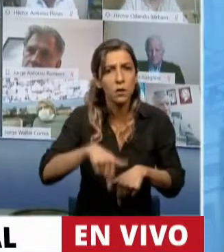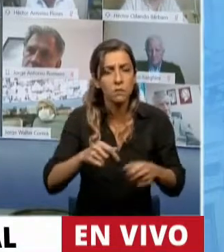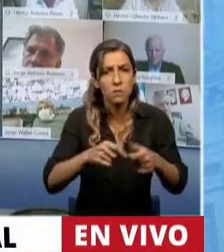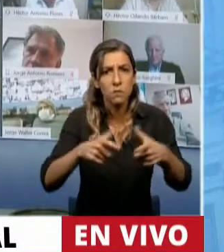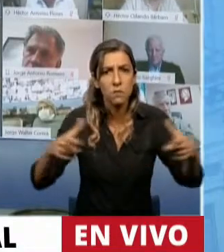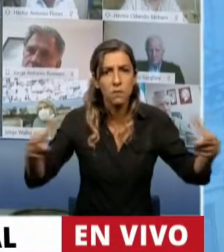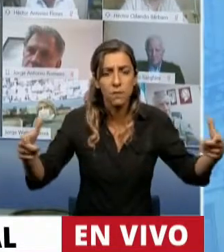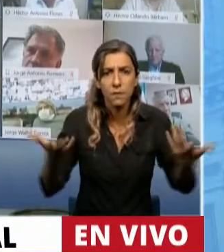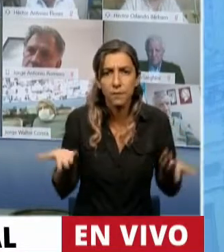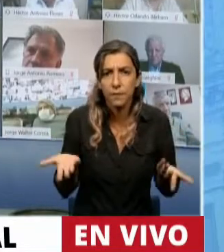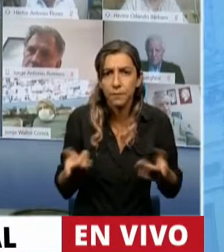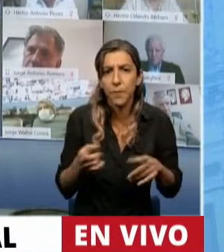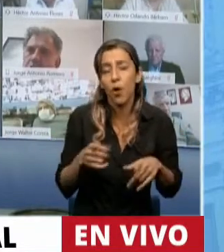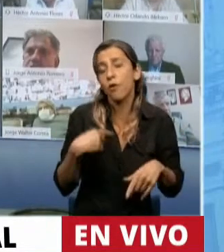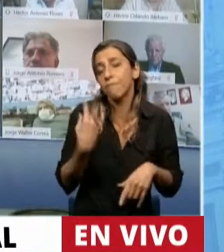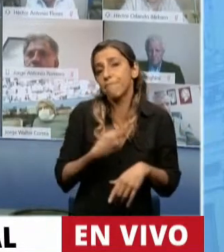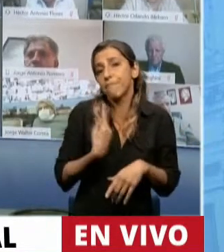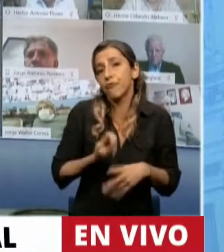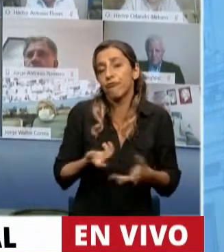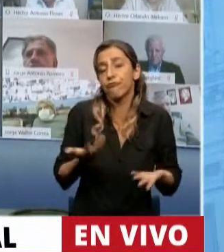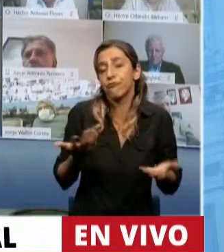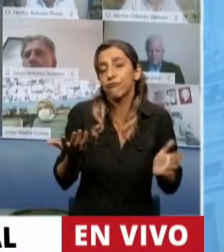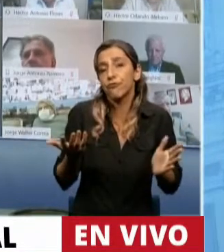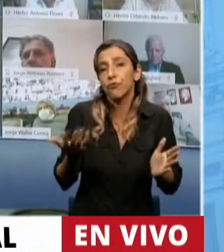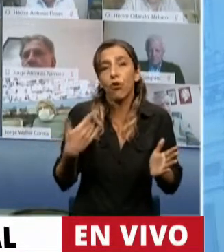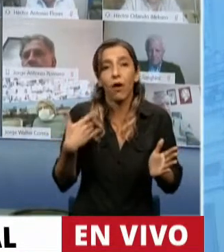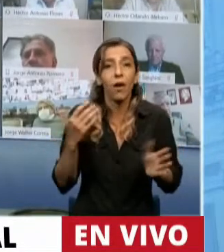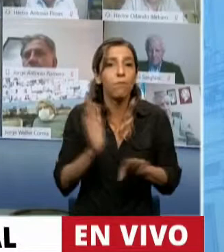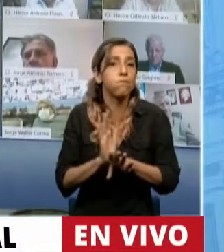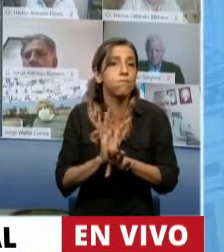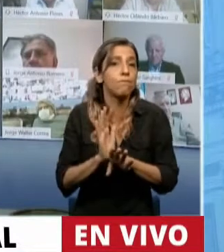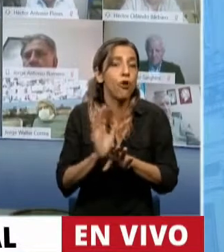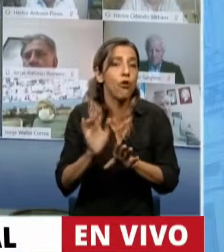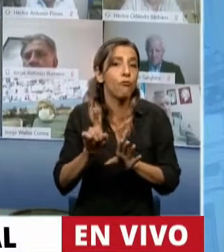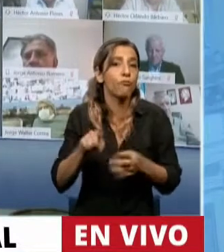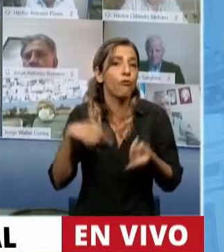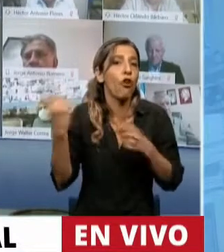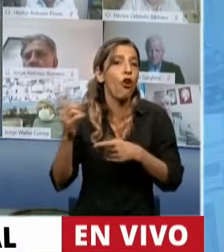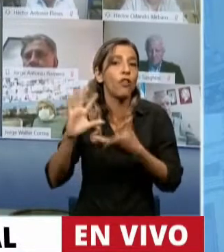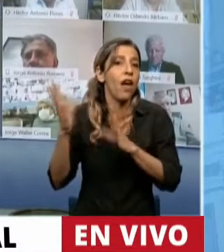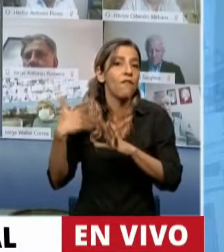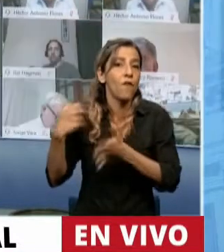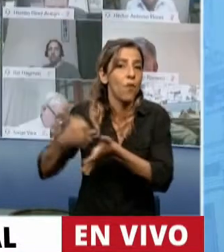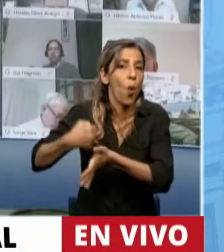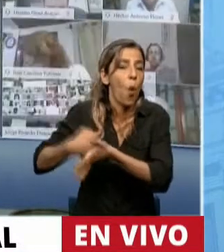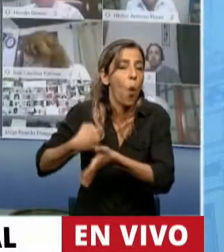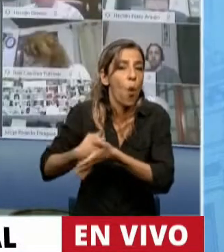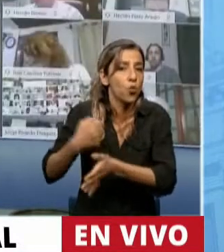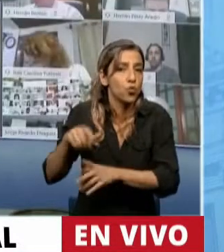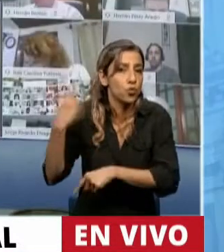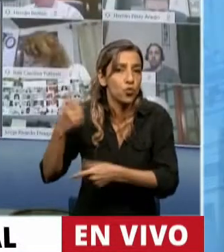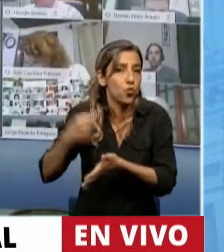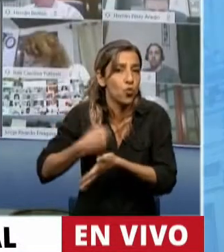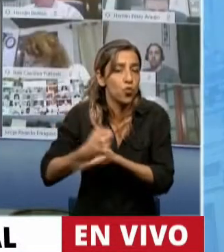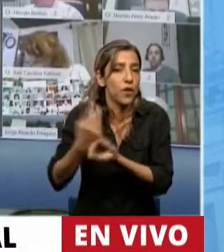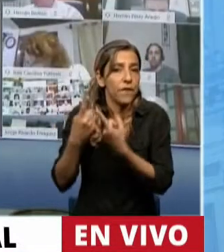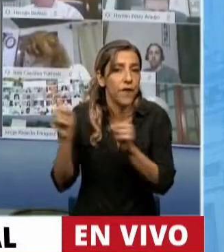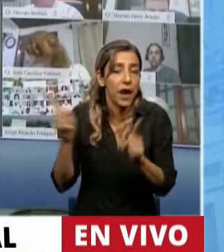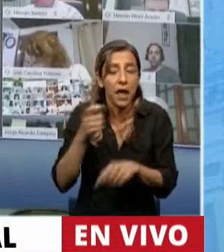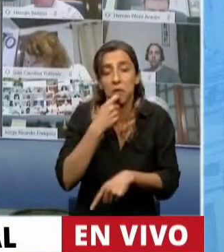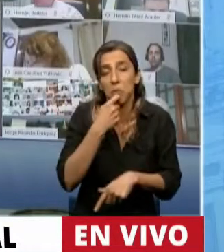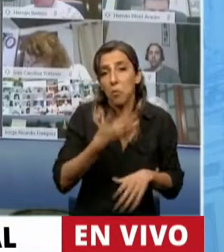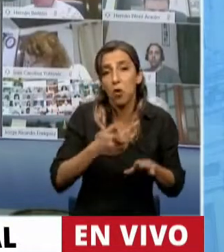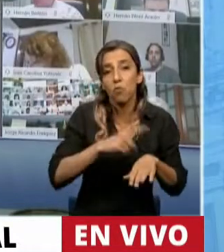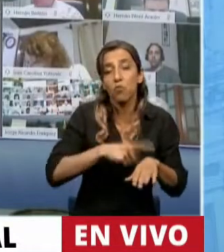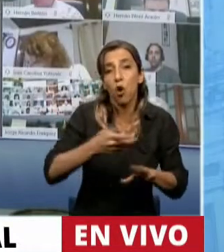desagándonos a nosotros que provenimos por ahí también de otro tipo de luchas como fueron también por ejemplo la ley de